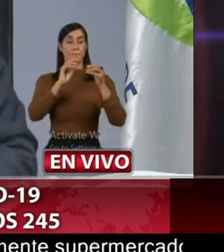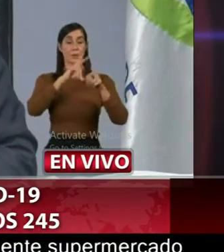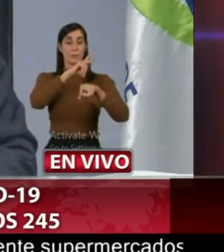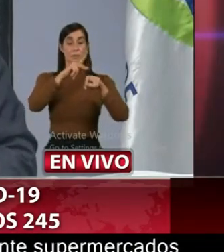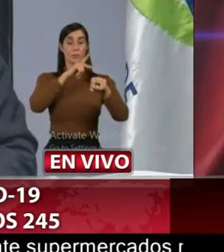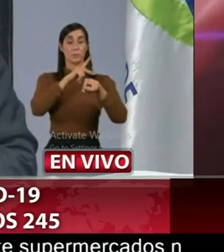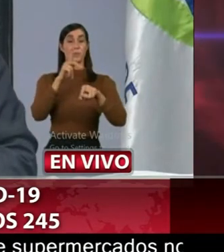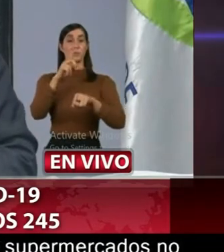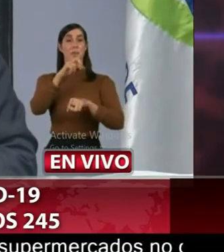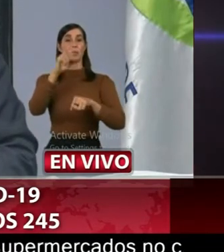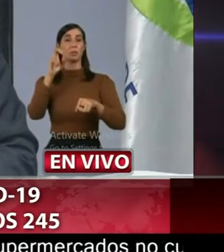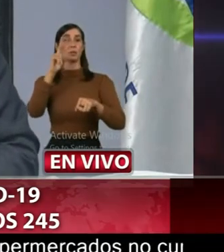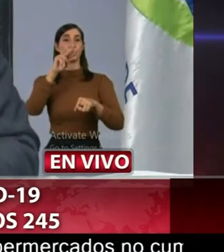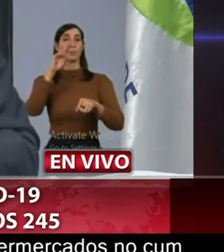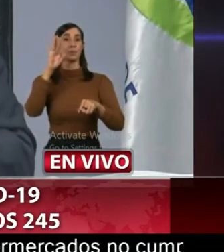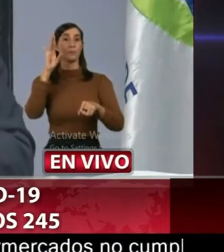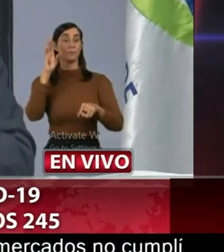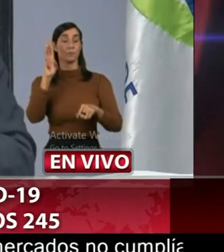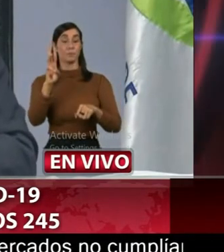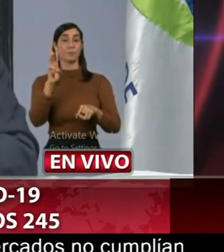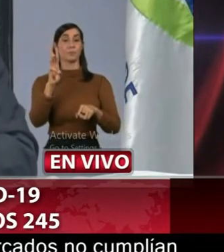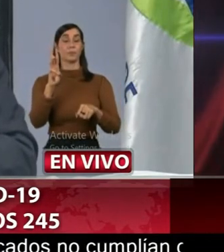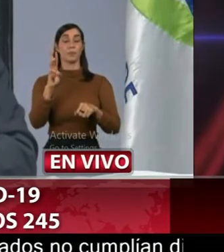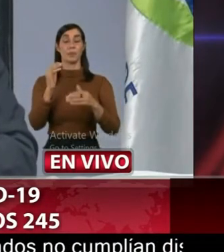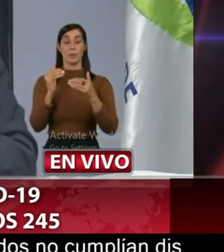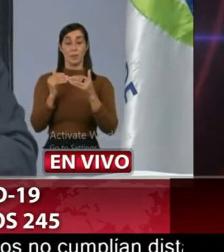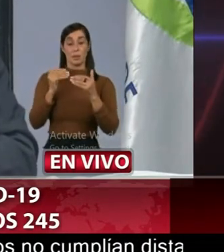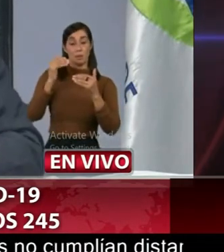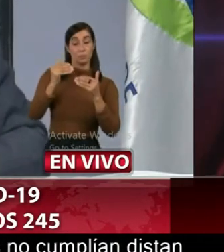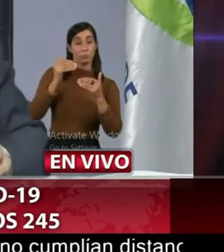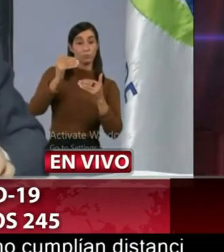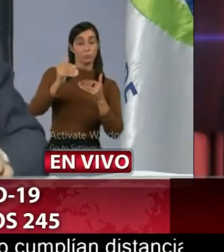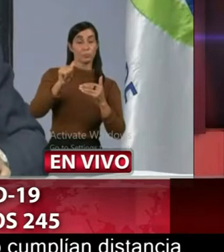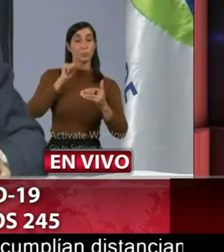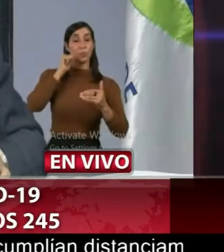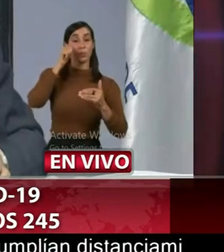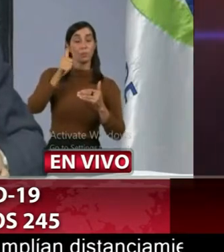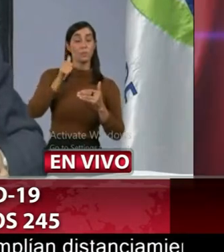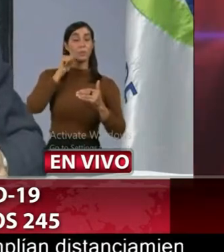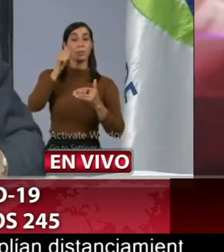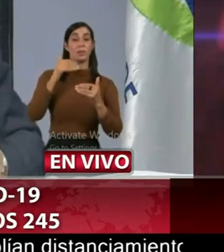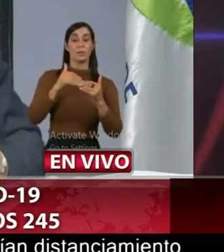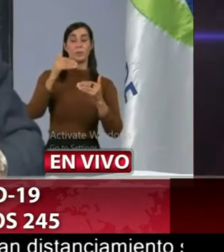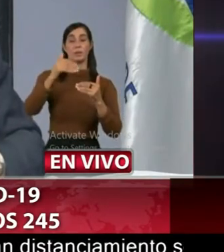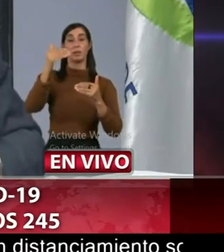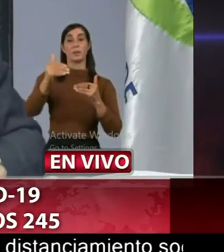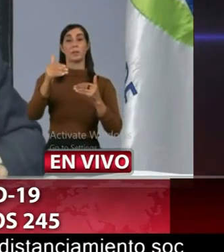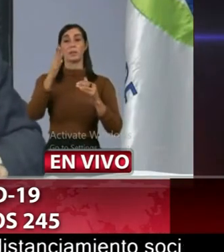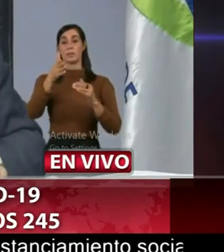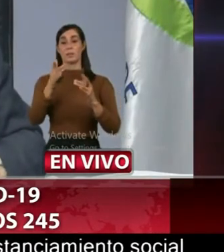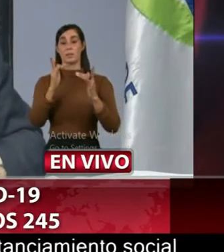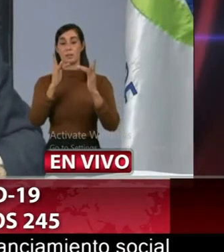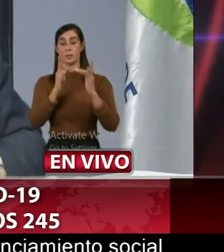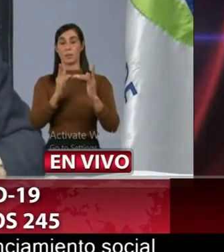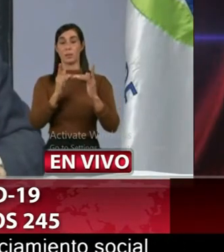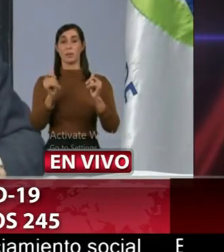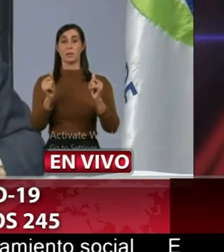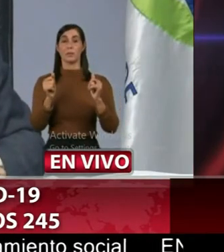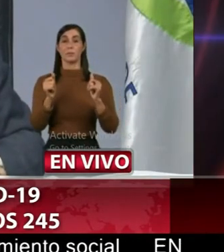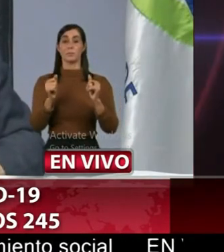es de ciento veintiséis el curso día a día de esas internamientos